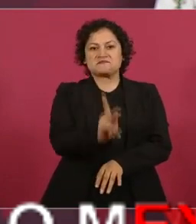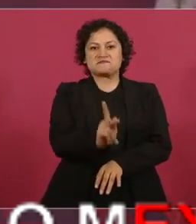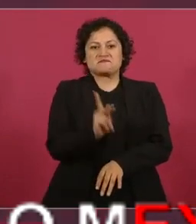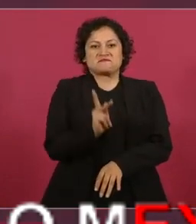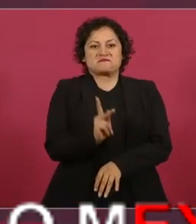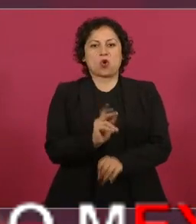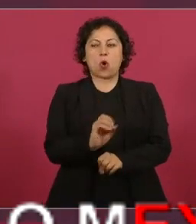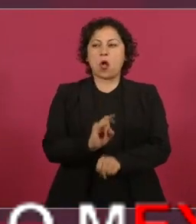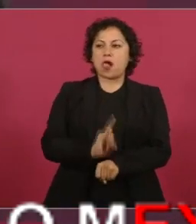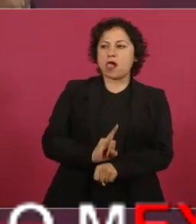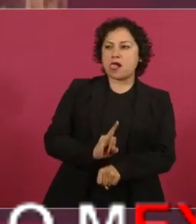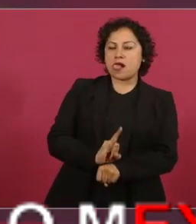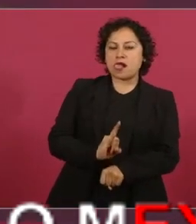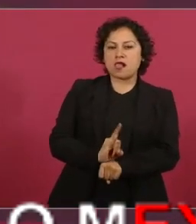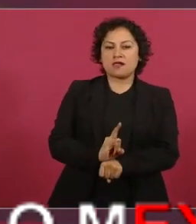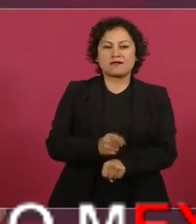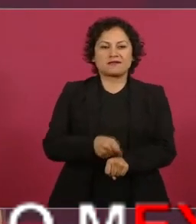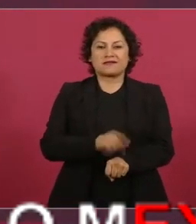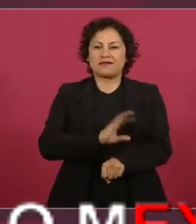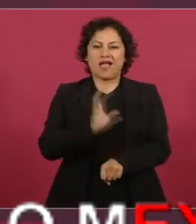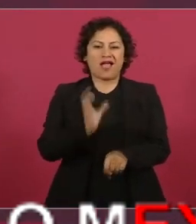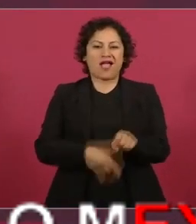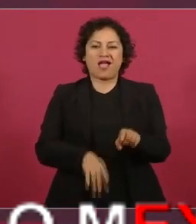mediatizaba